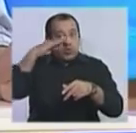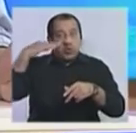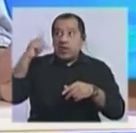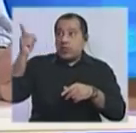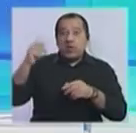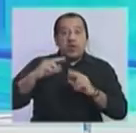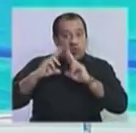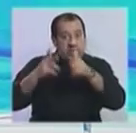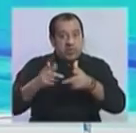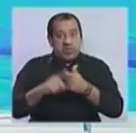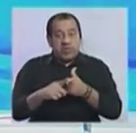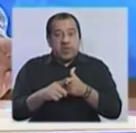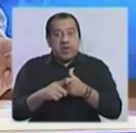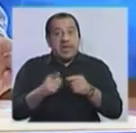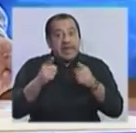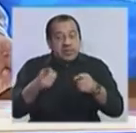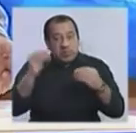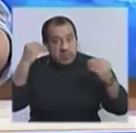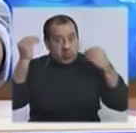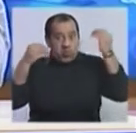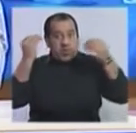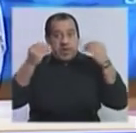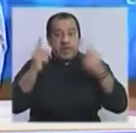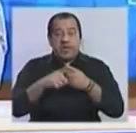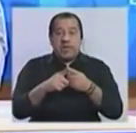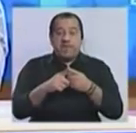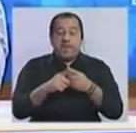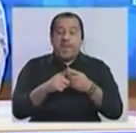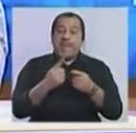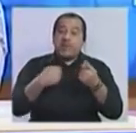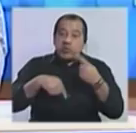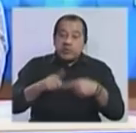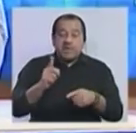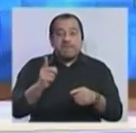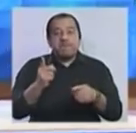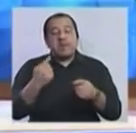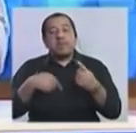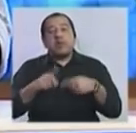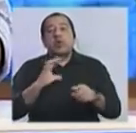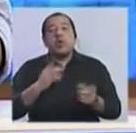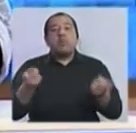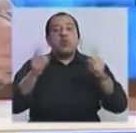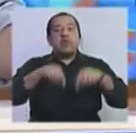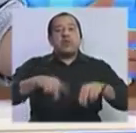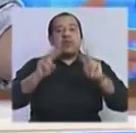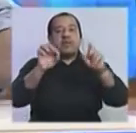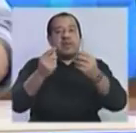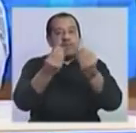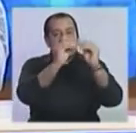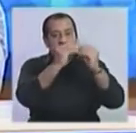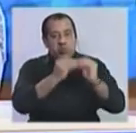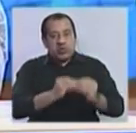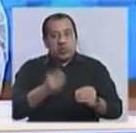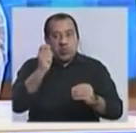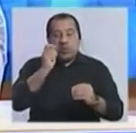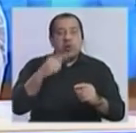públicas. Eso es preocupante, ¿no? O sea, pero en todo caso, volviendo al tema de las cuentas públicas, creo que todos